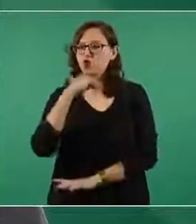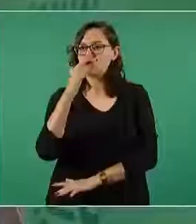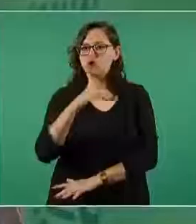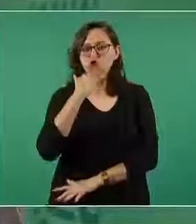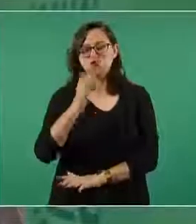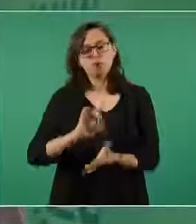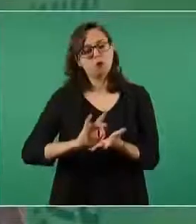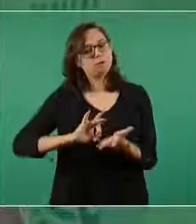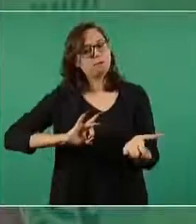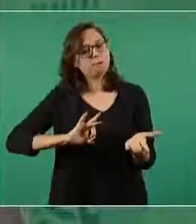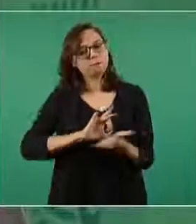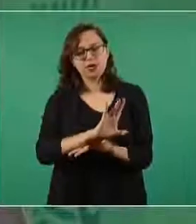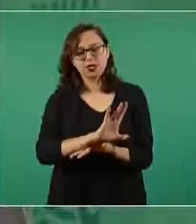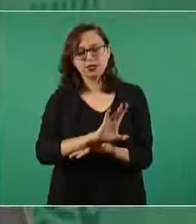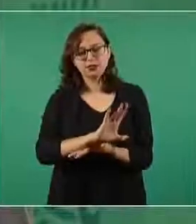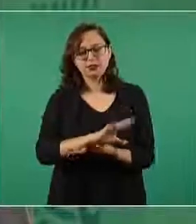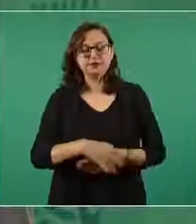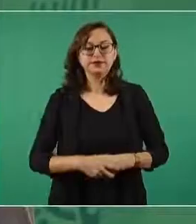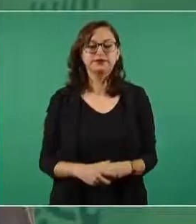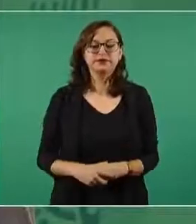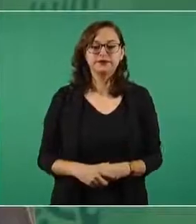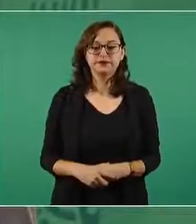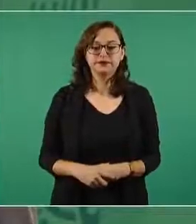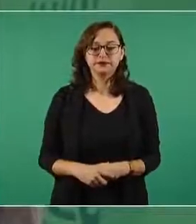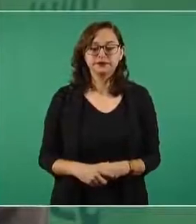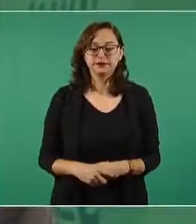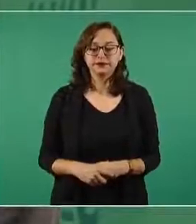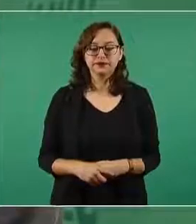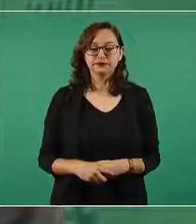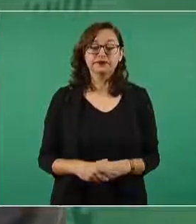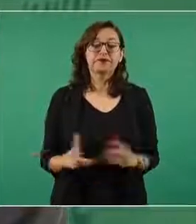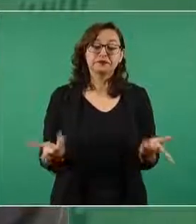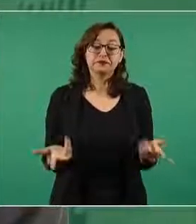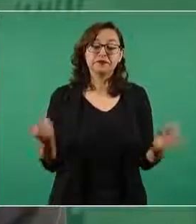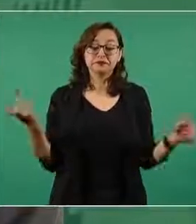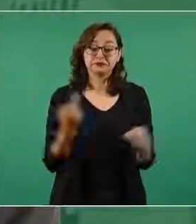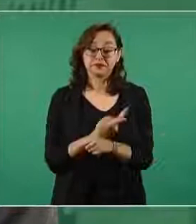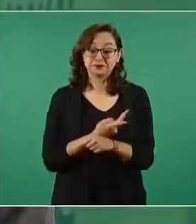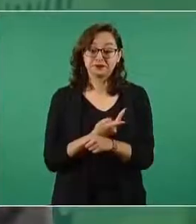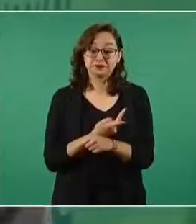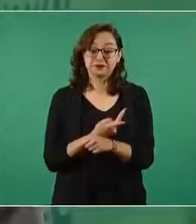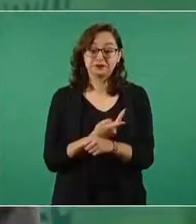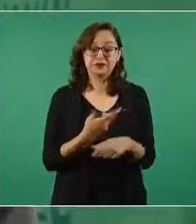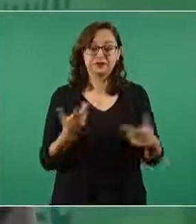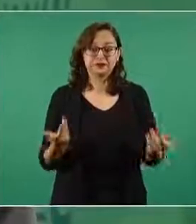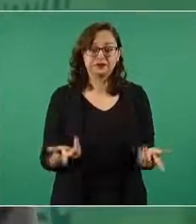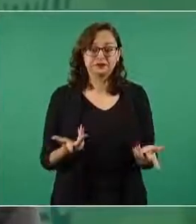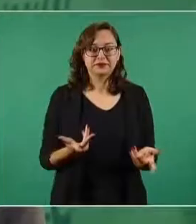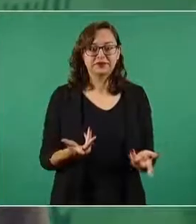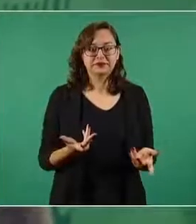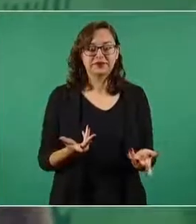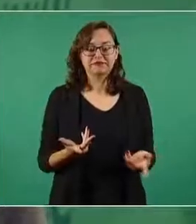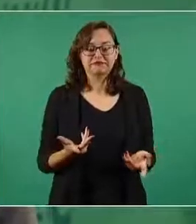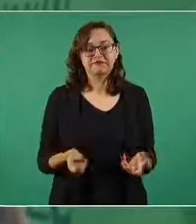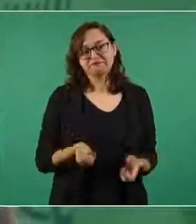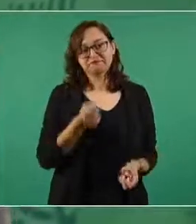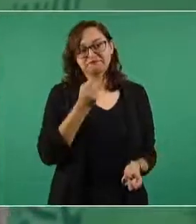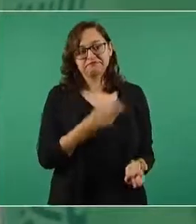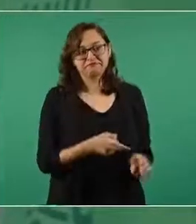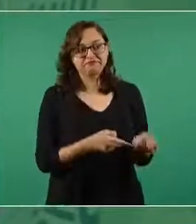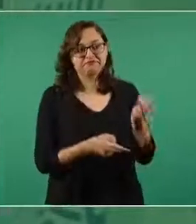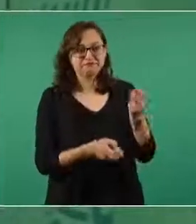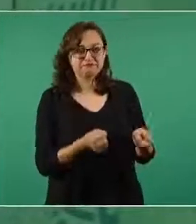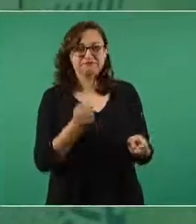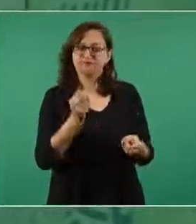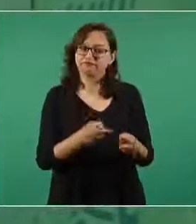de nuestro país. Y esto ha significado acabar con privilegios